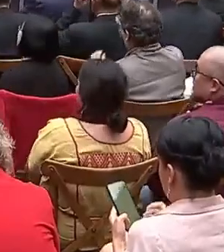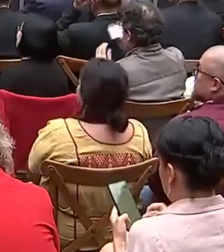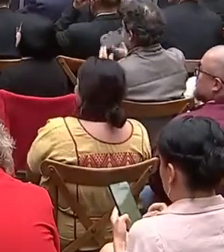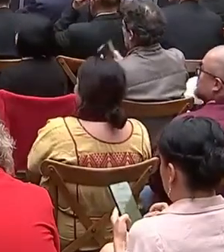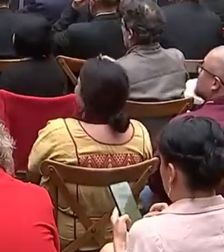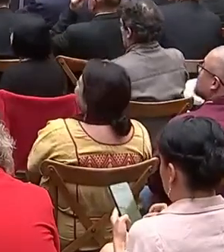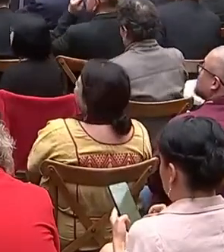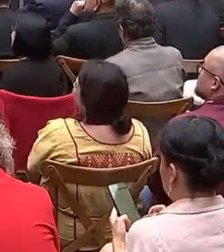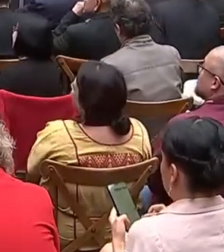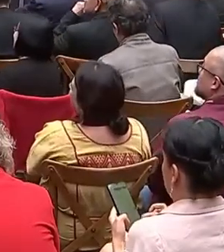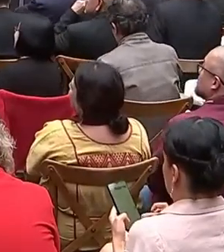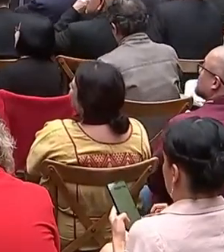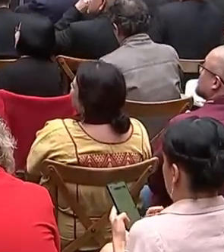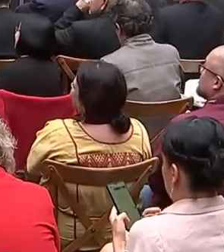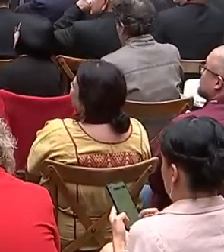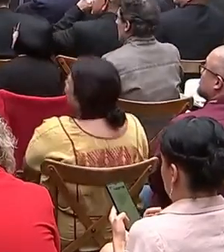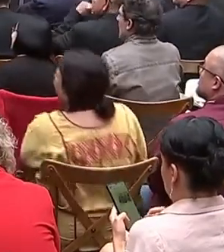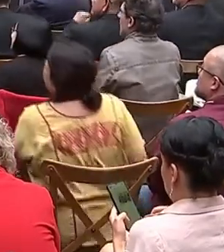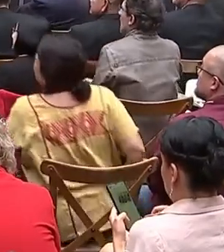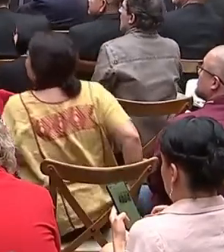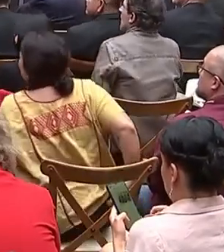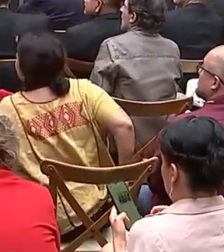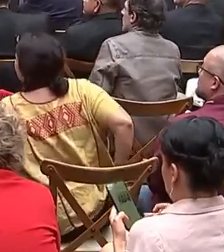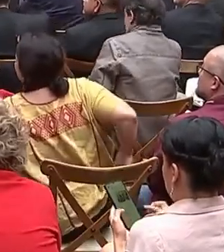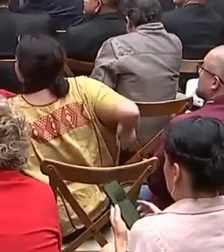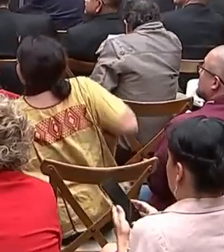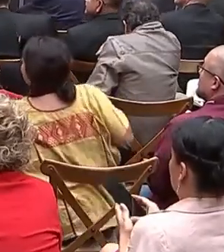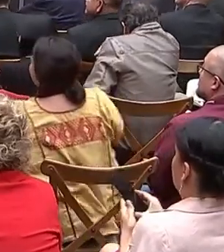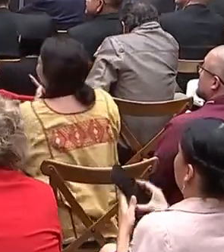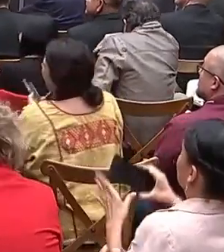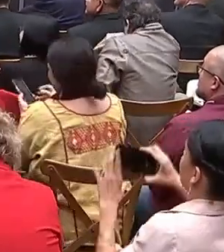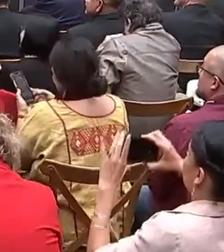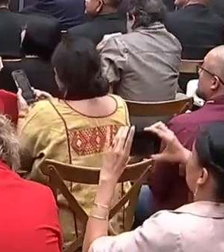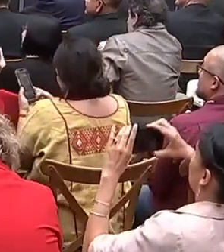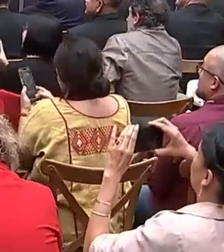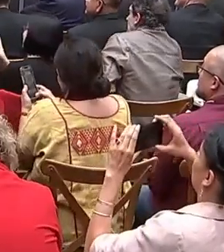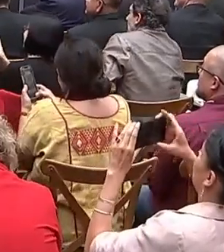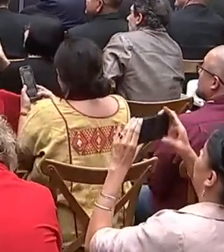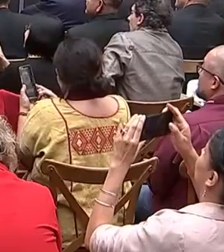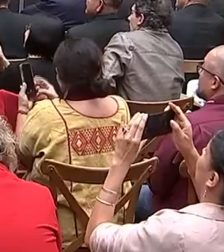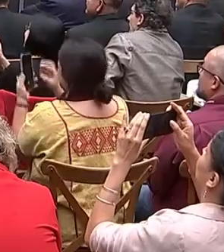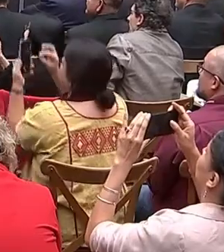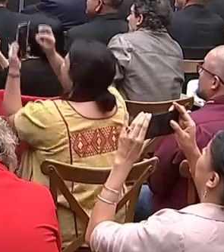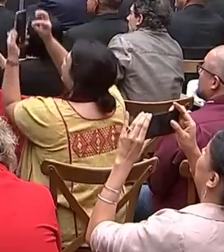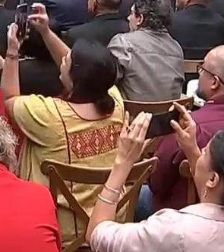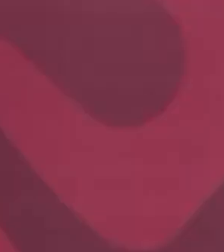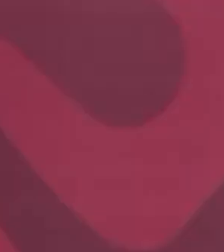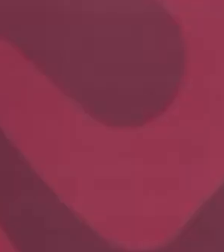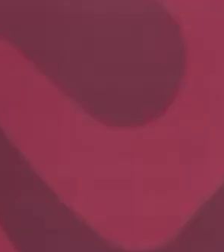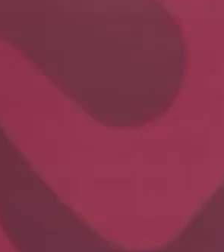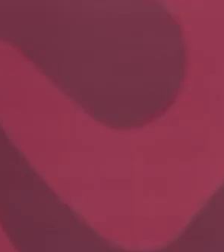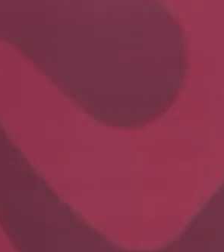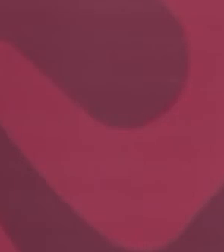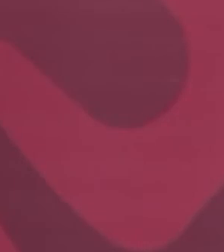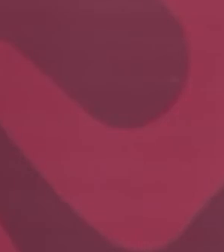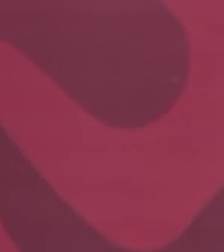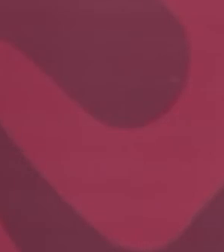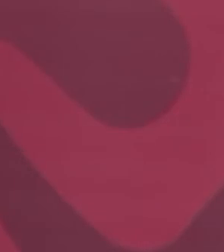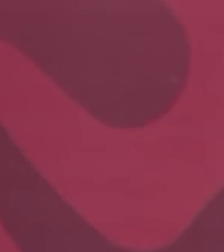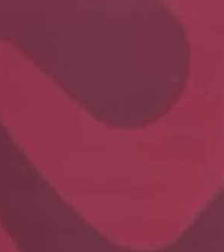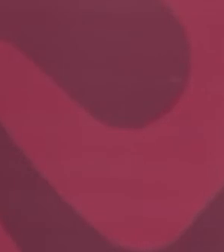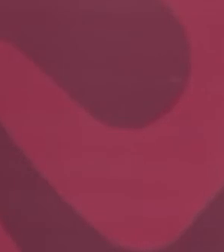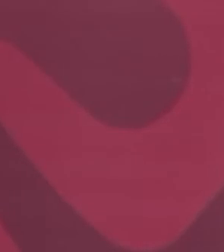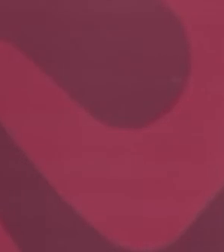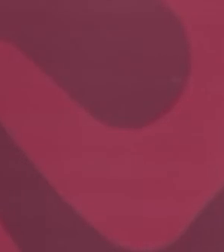Después de lo expresado por la presidenta, ya puedo